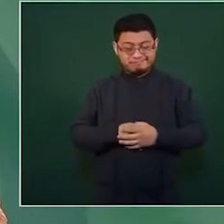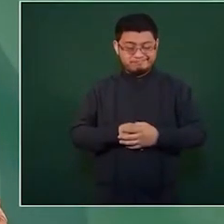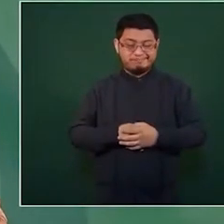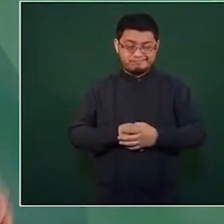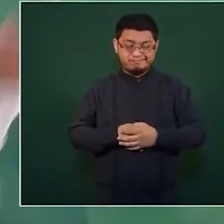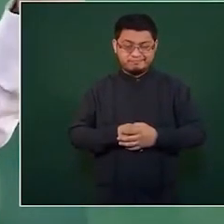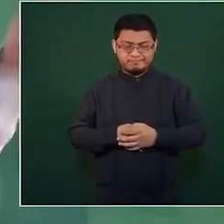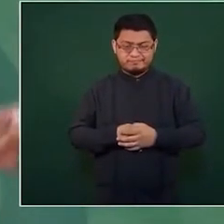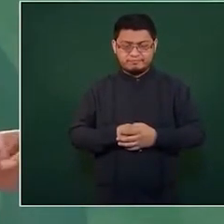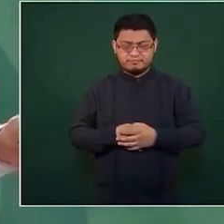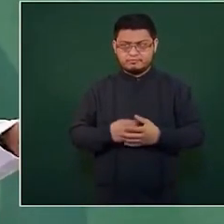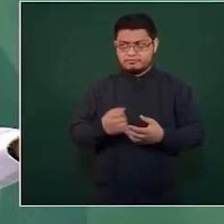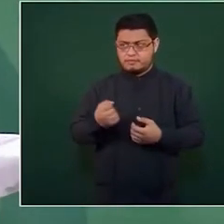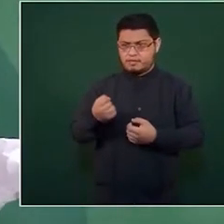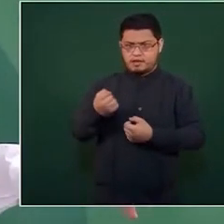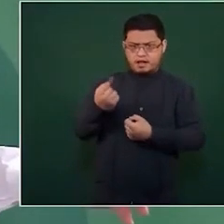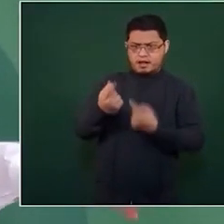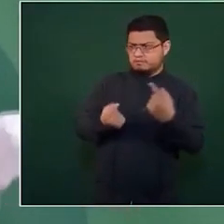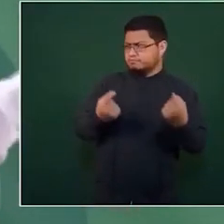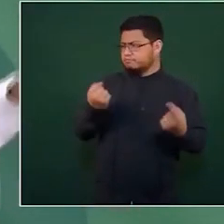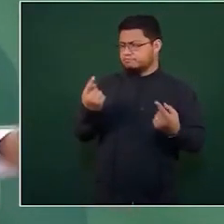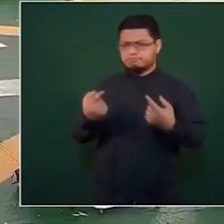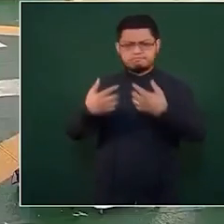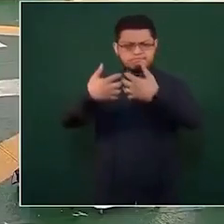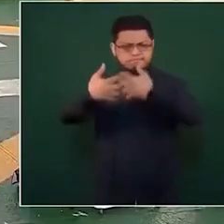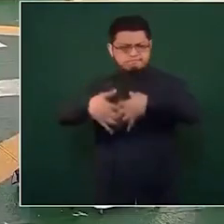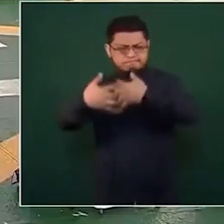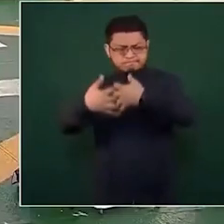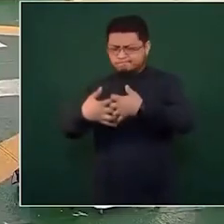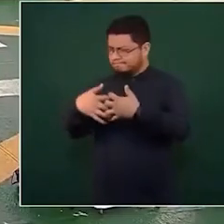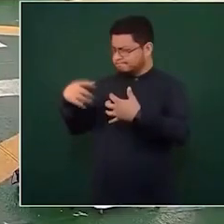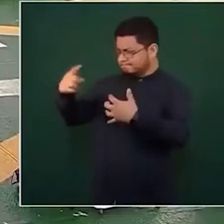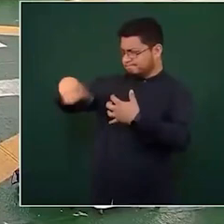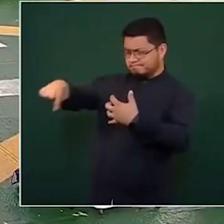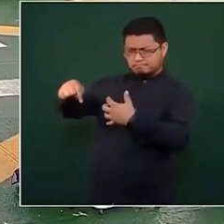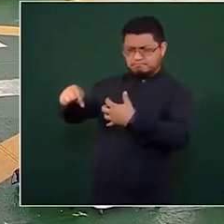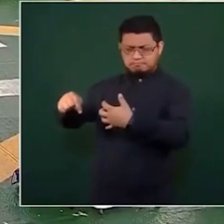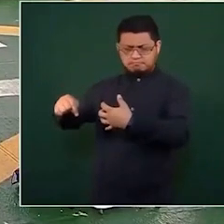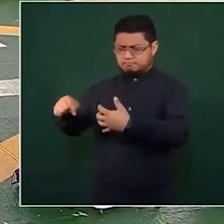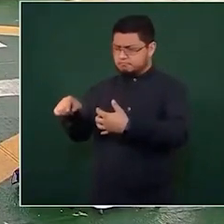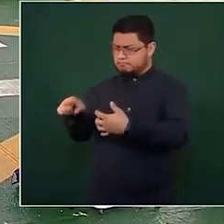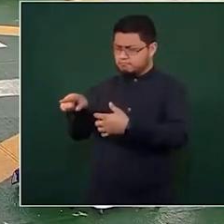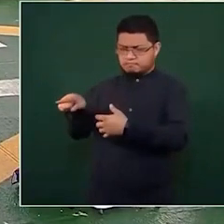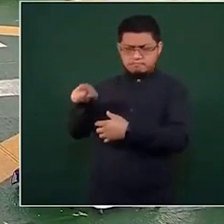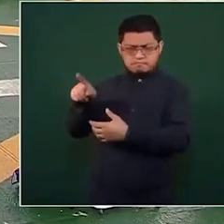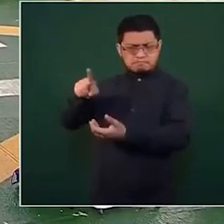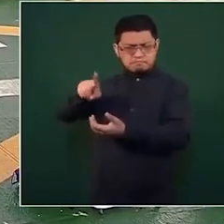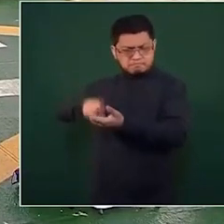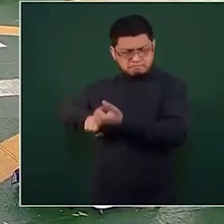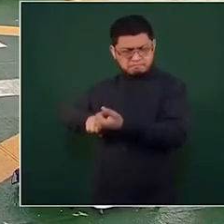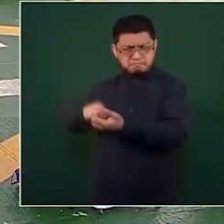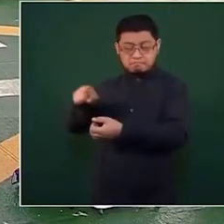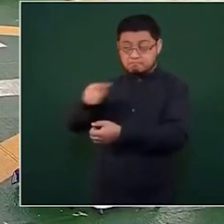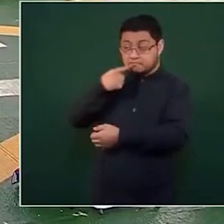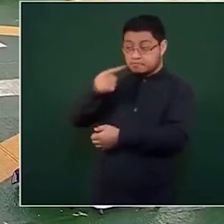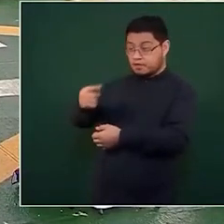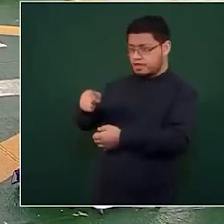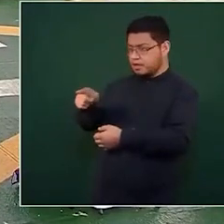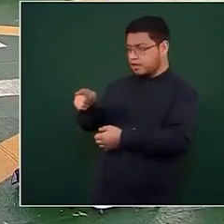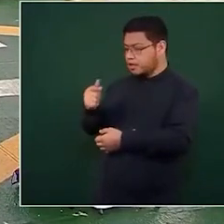habían factureros con aviones